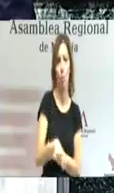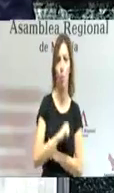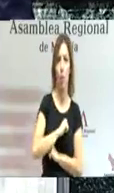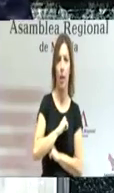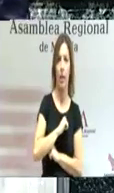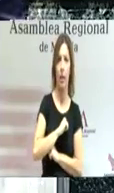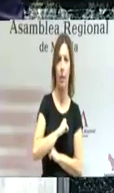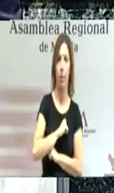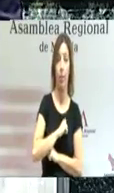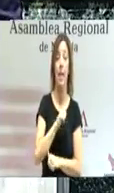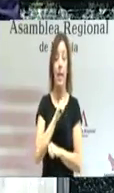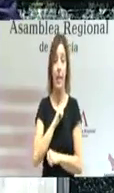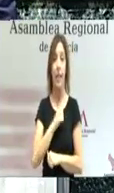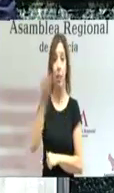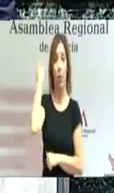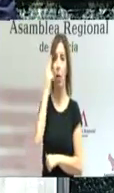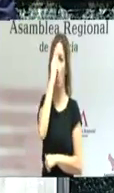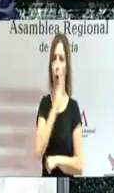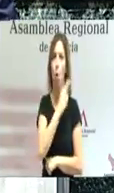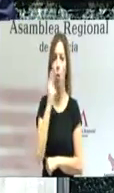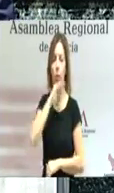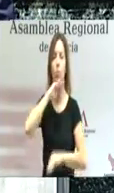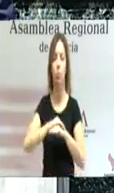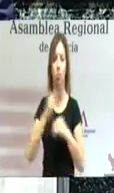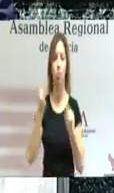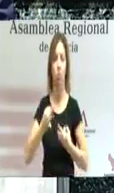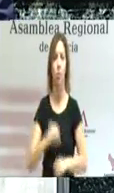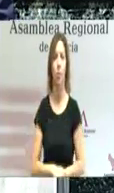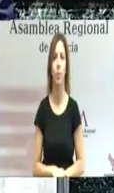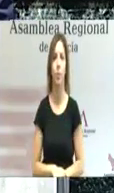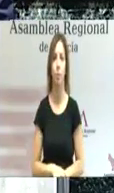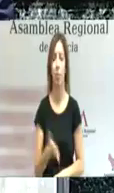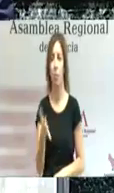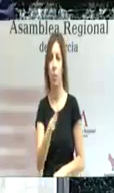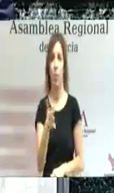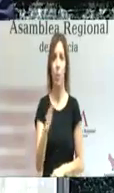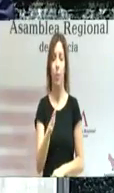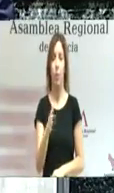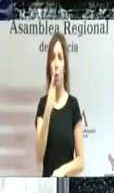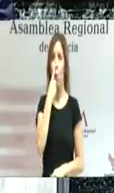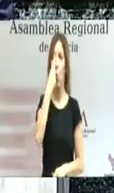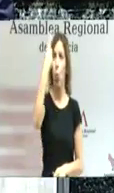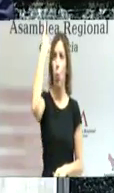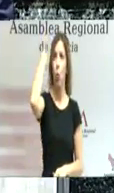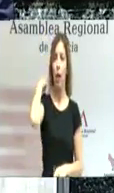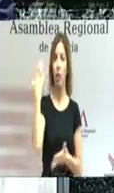como nos comprometimos a hacer en esta misma tribuna. Hace un año.